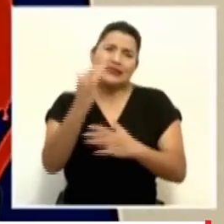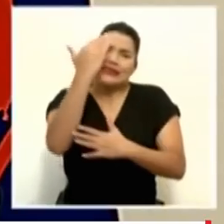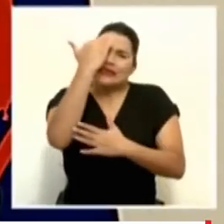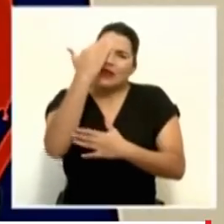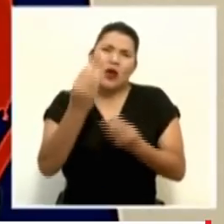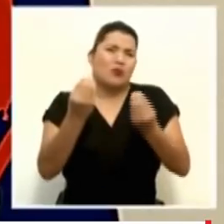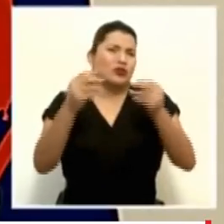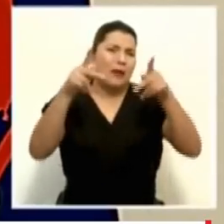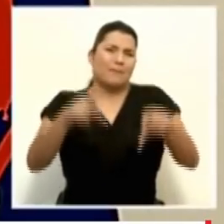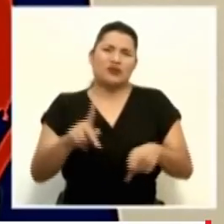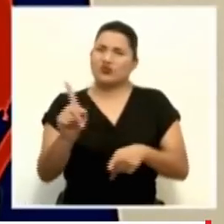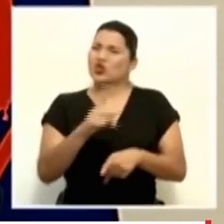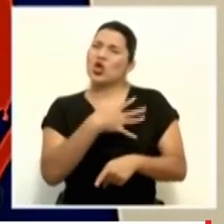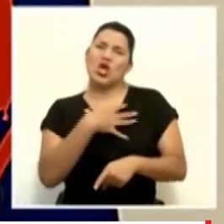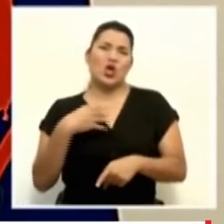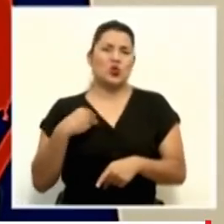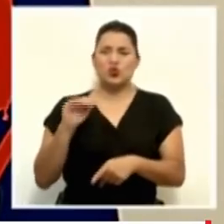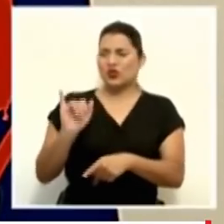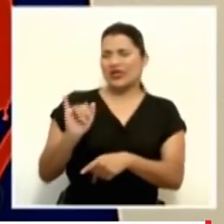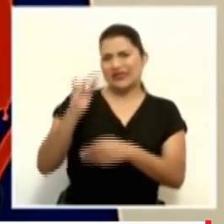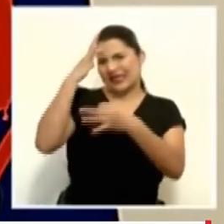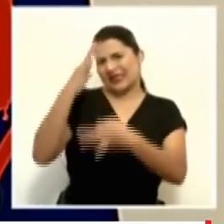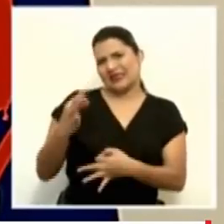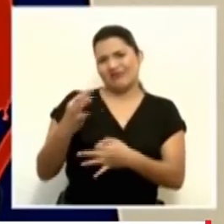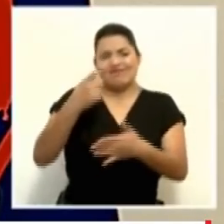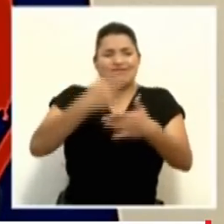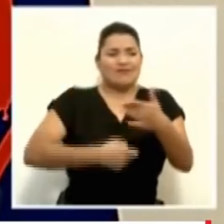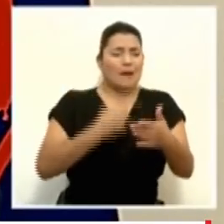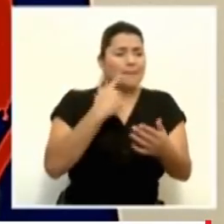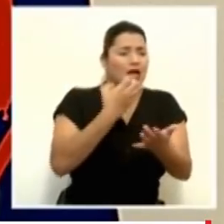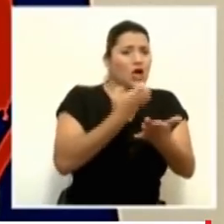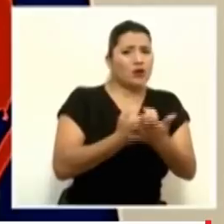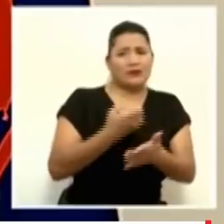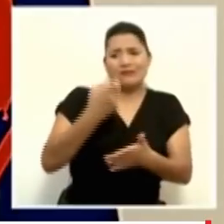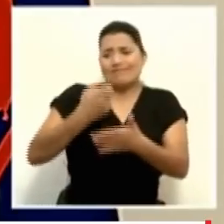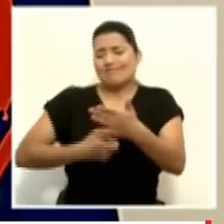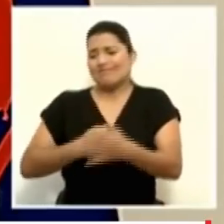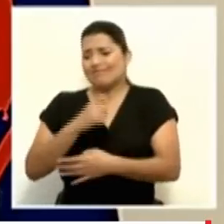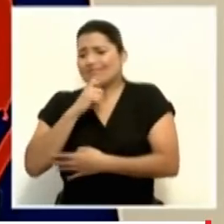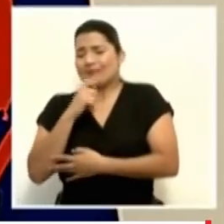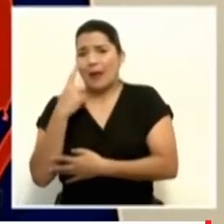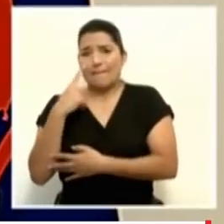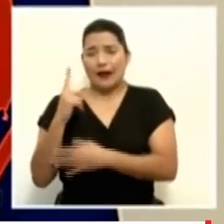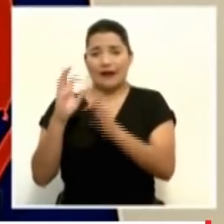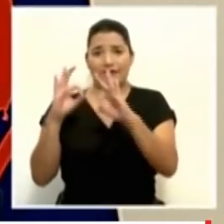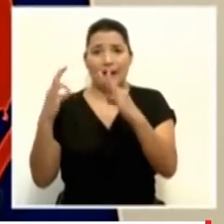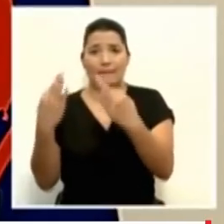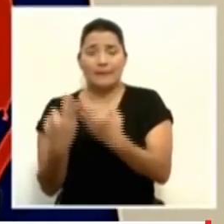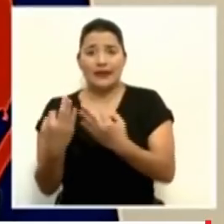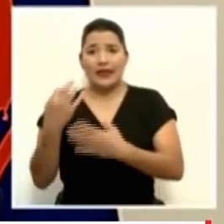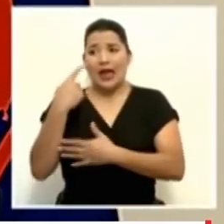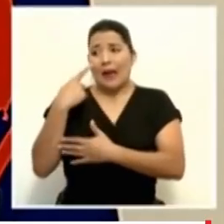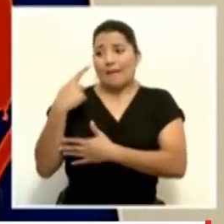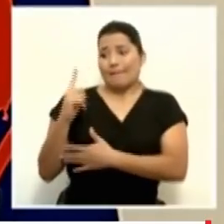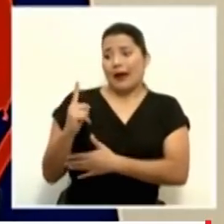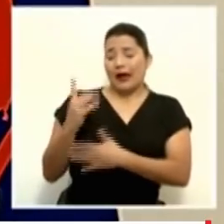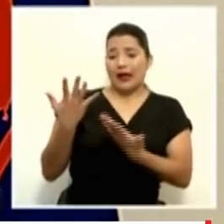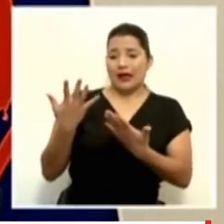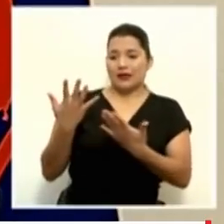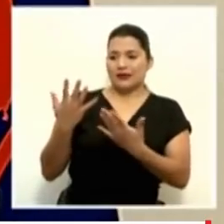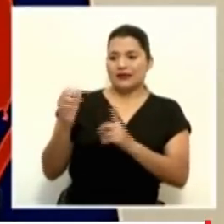medidas. Son duras para la economía, son duras para la familia, son duras para el aspecto social.